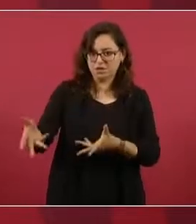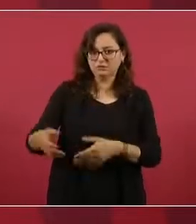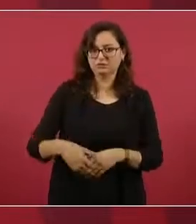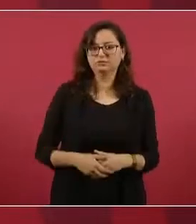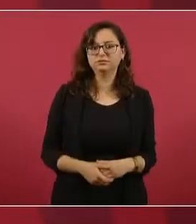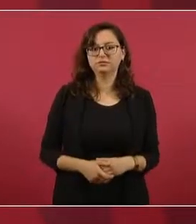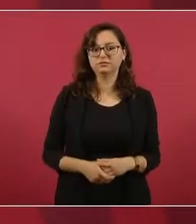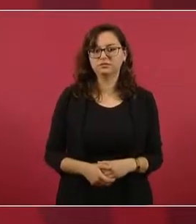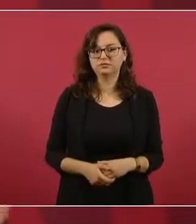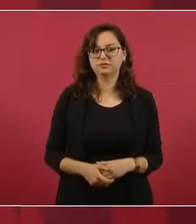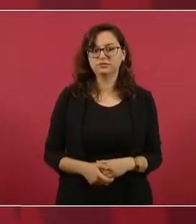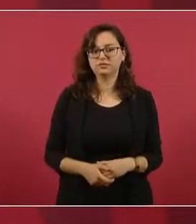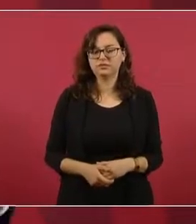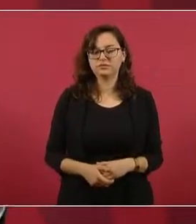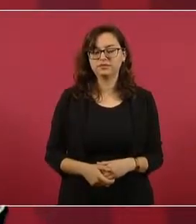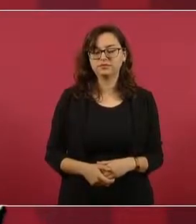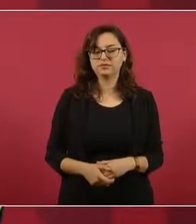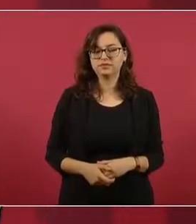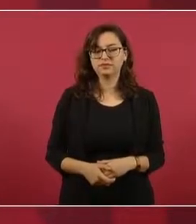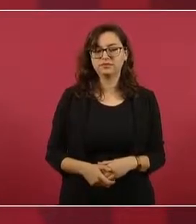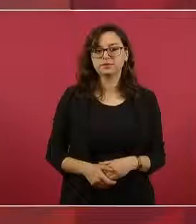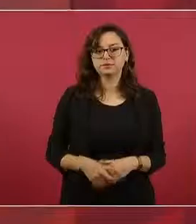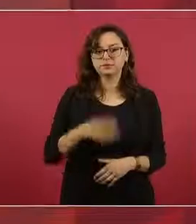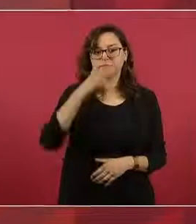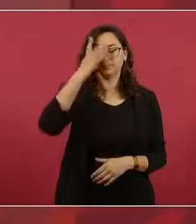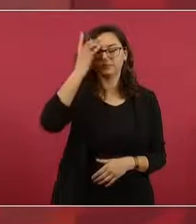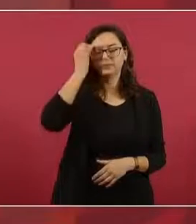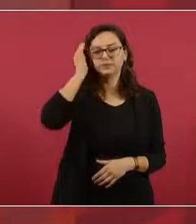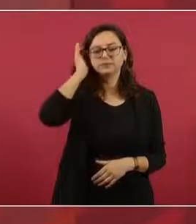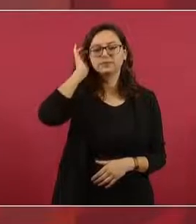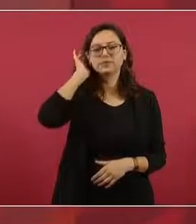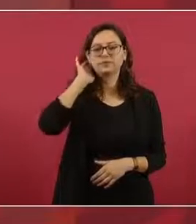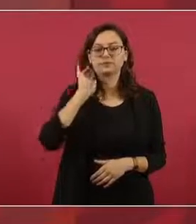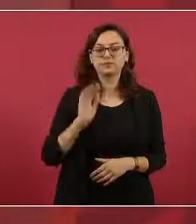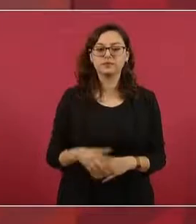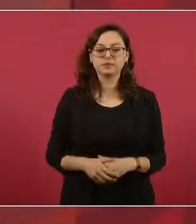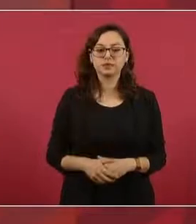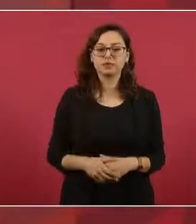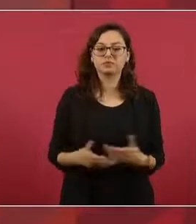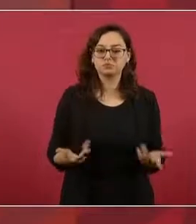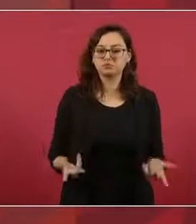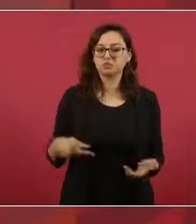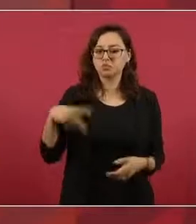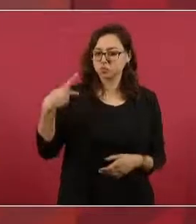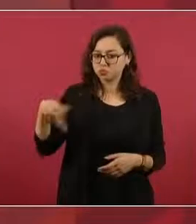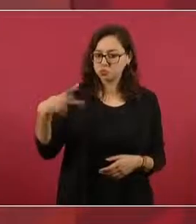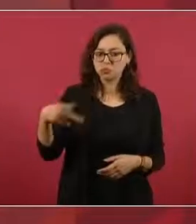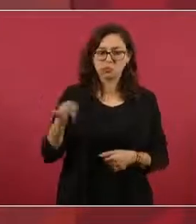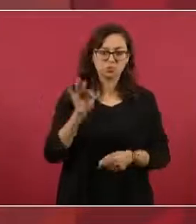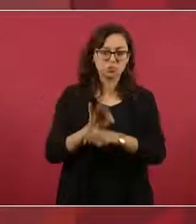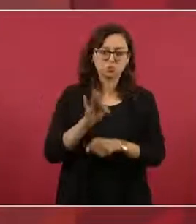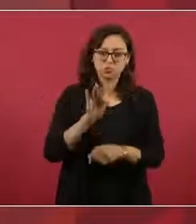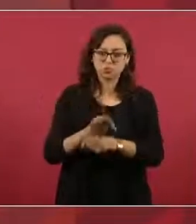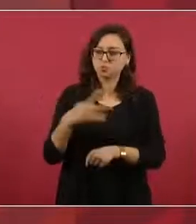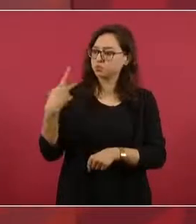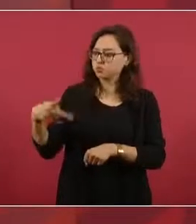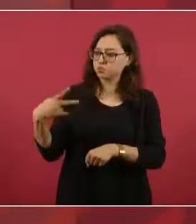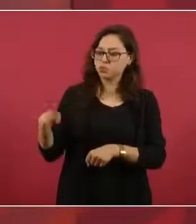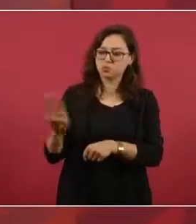para que los protejan, los cuiden y se beneficien.